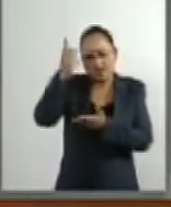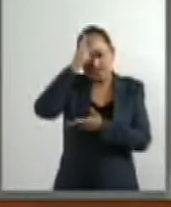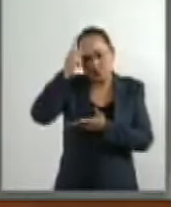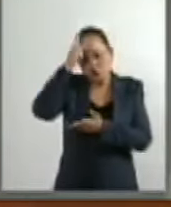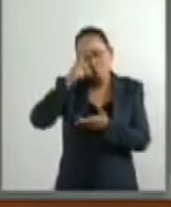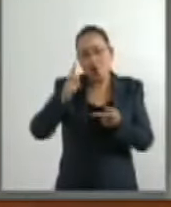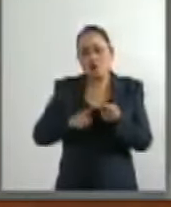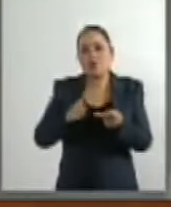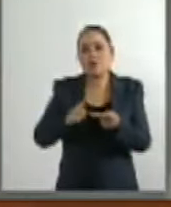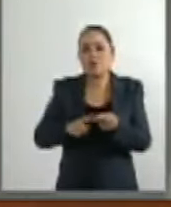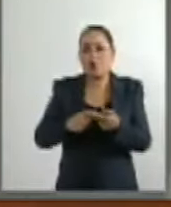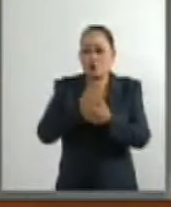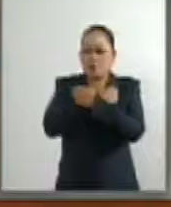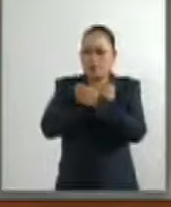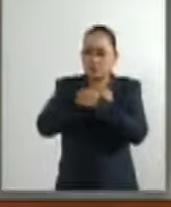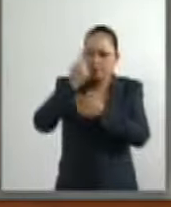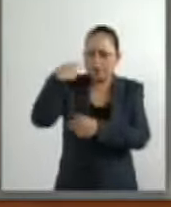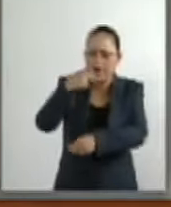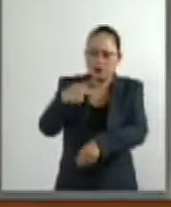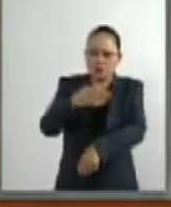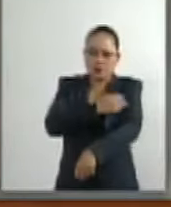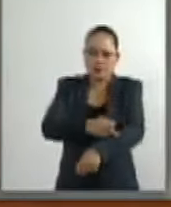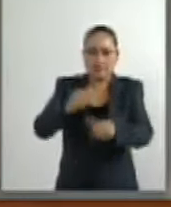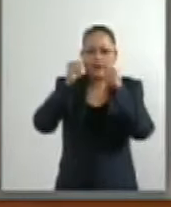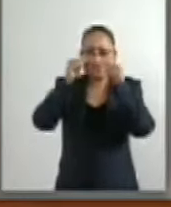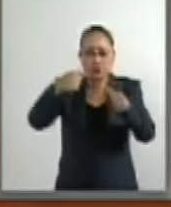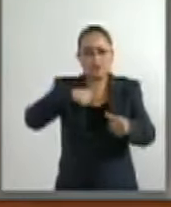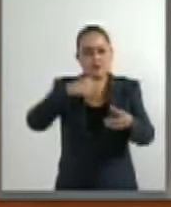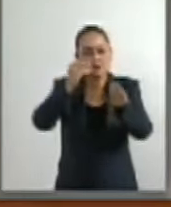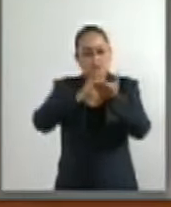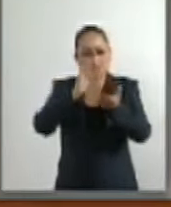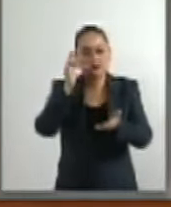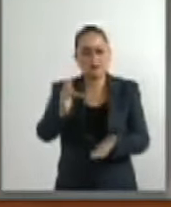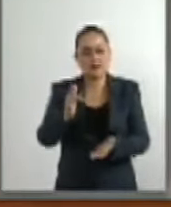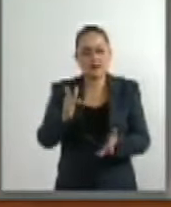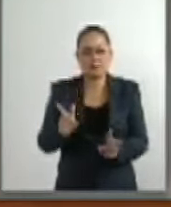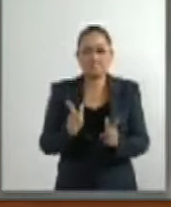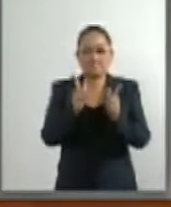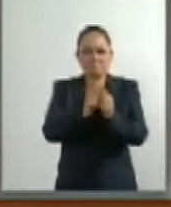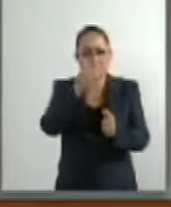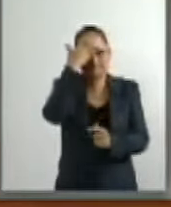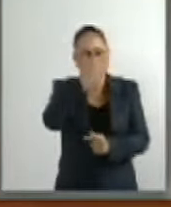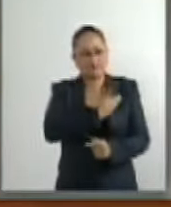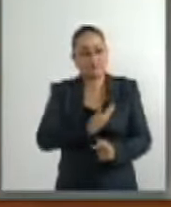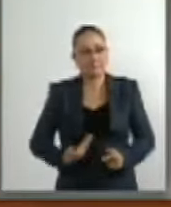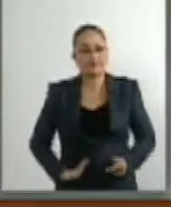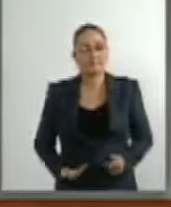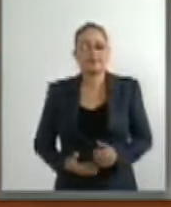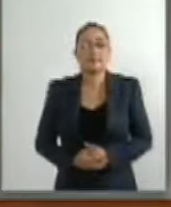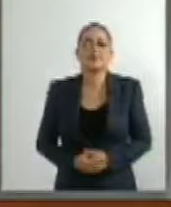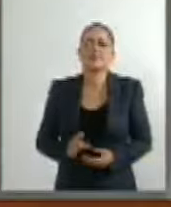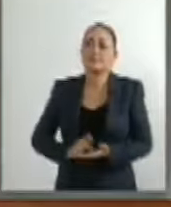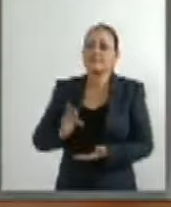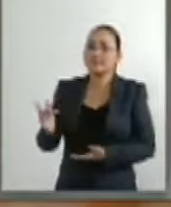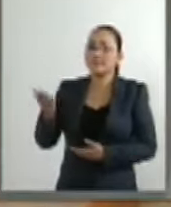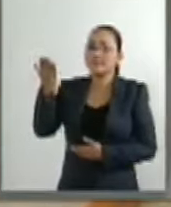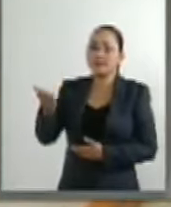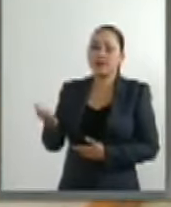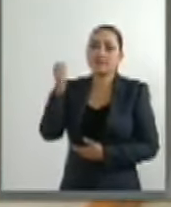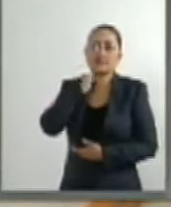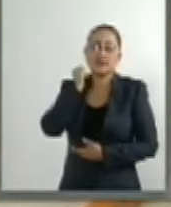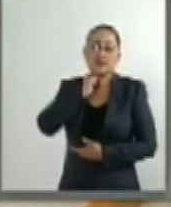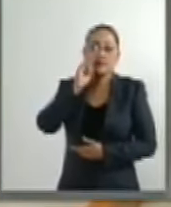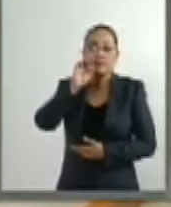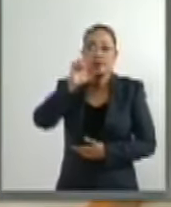para las familias cuidadoras. Por su atención, muchas gracias. Y es cuanto, señor presidente. Gracias a usted, senador Félix